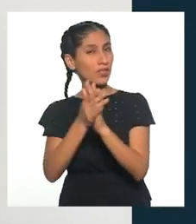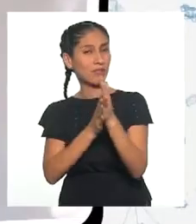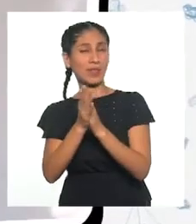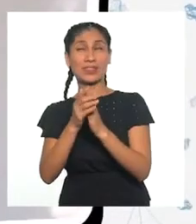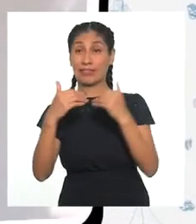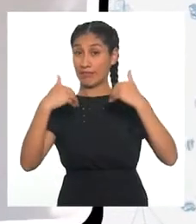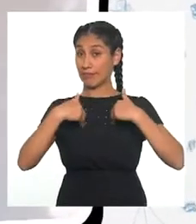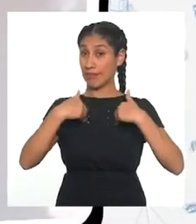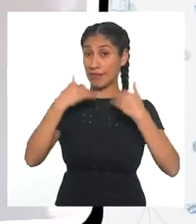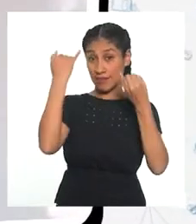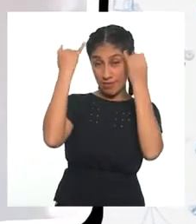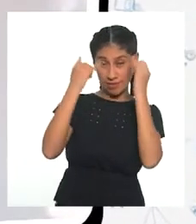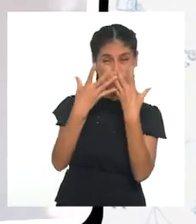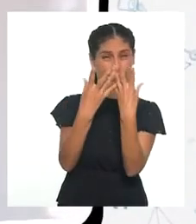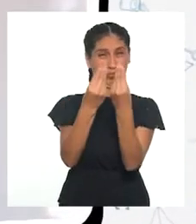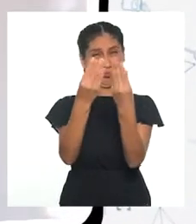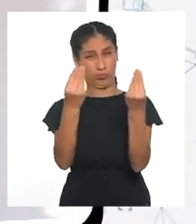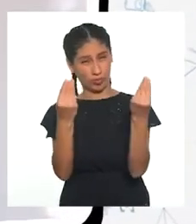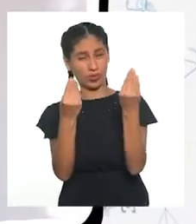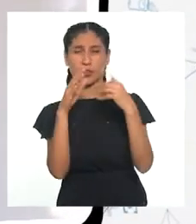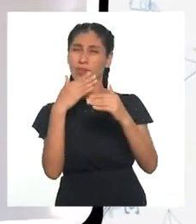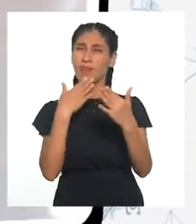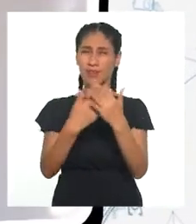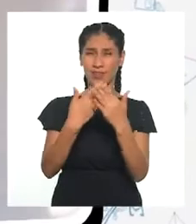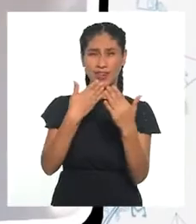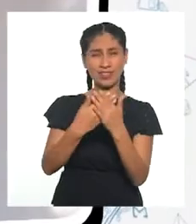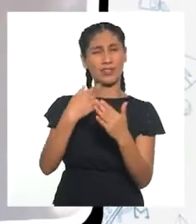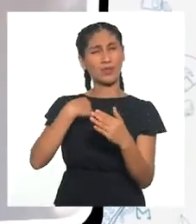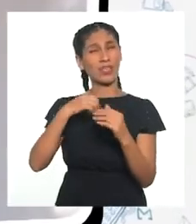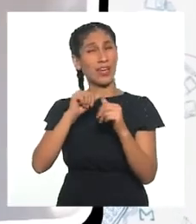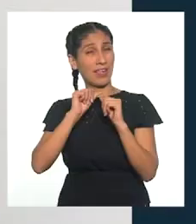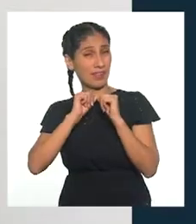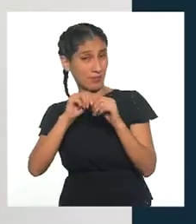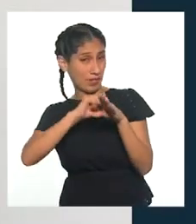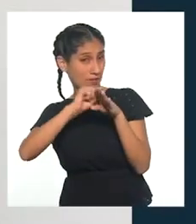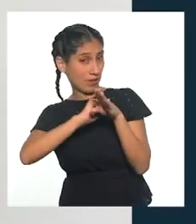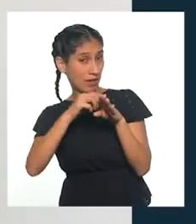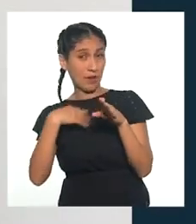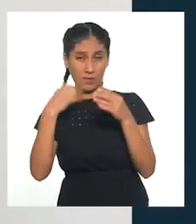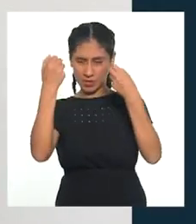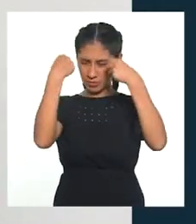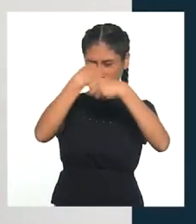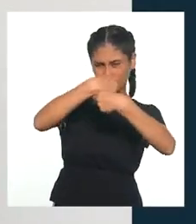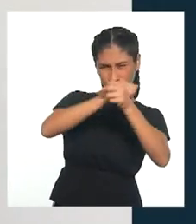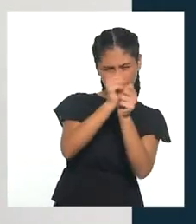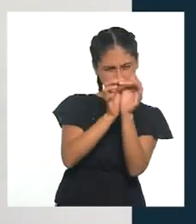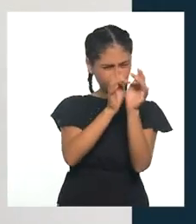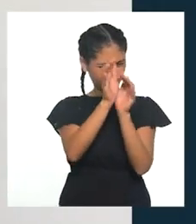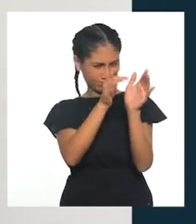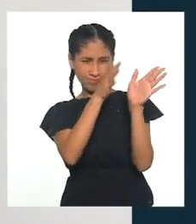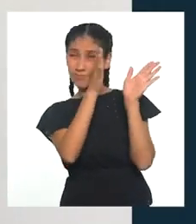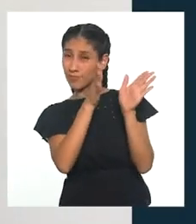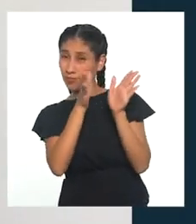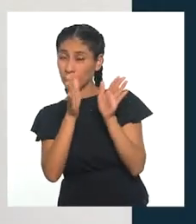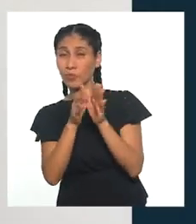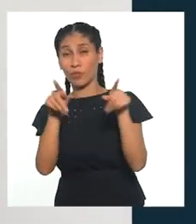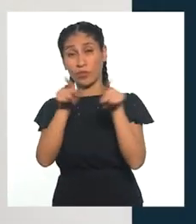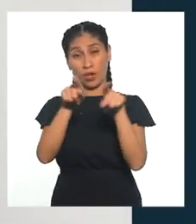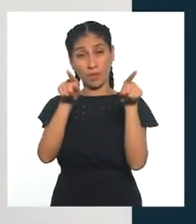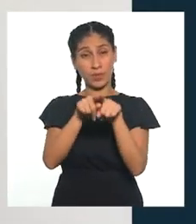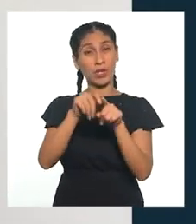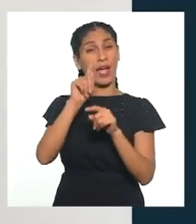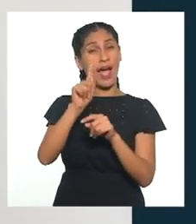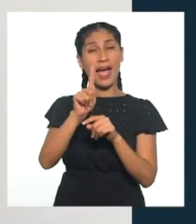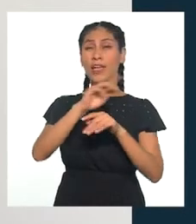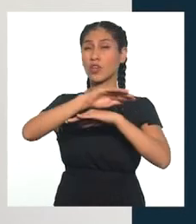creativas. Gracias. Voy a recordar practicar mi creatividad siempre que pueda. Seguir los pasos del design thinking o también llamado pensamiento